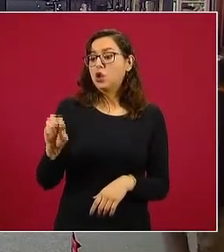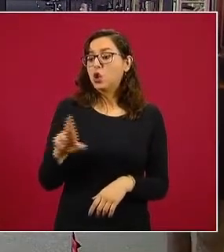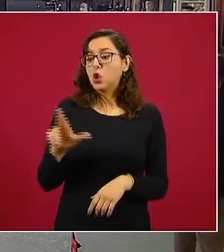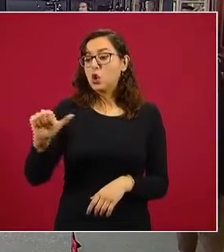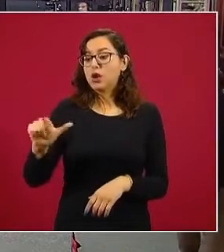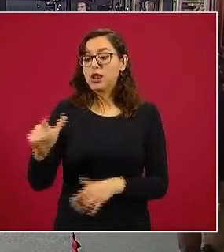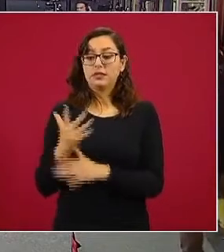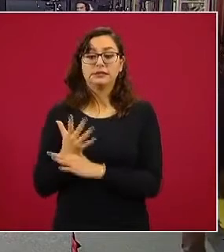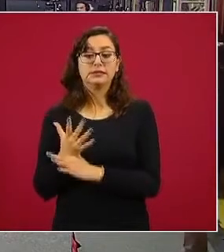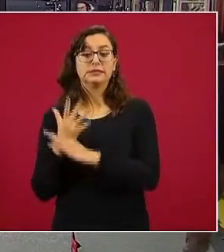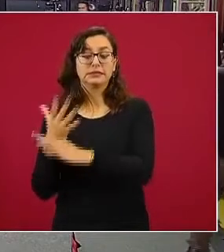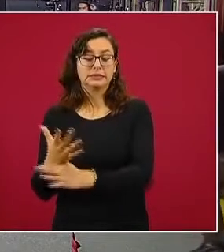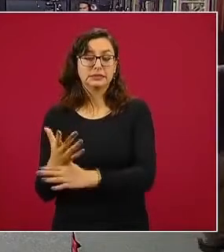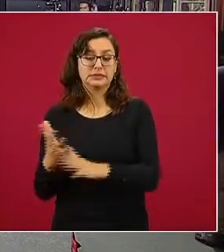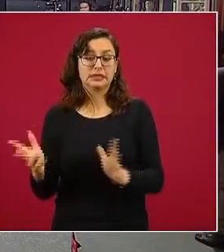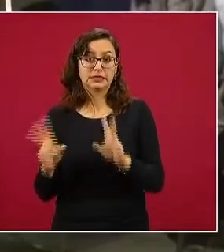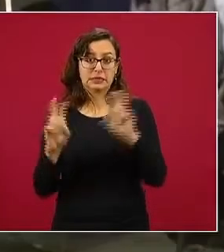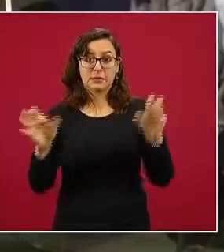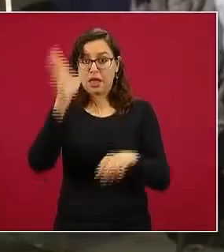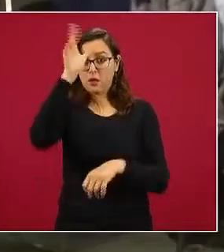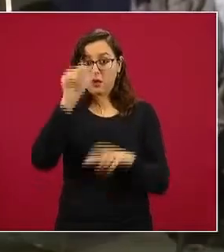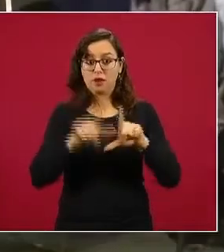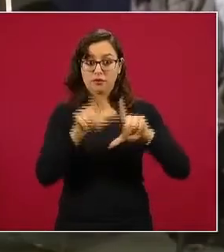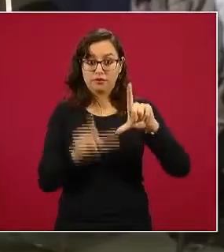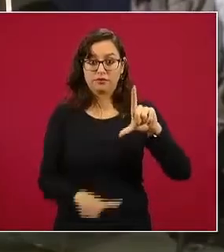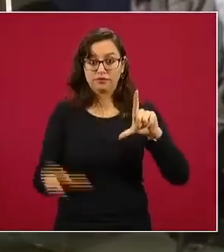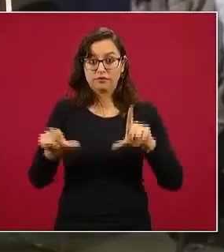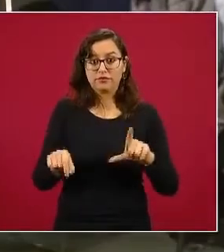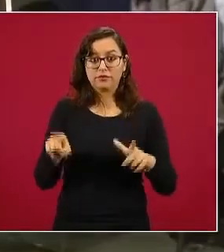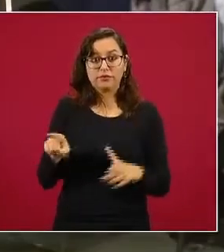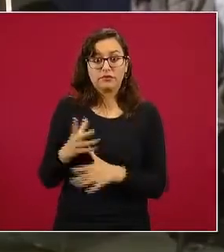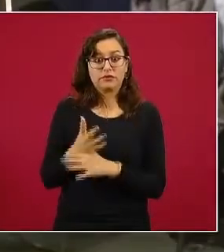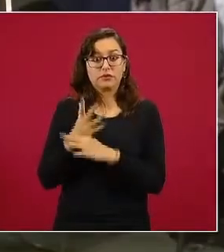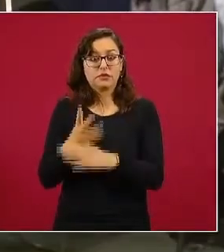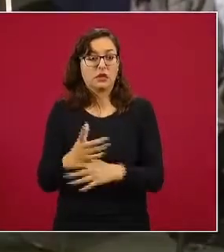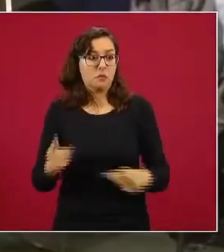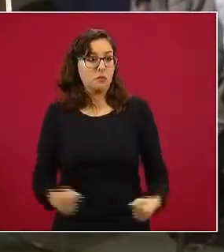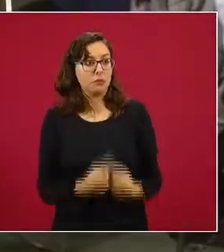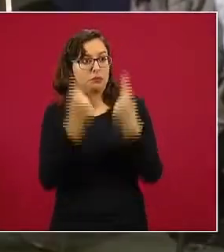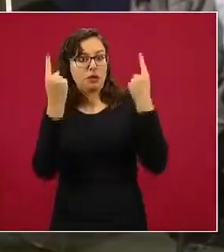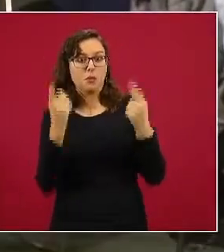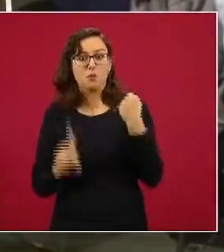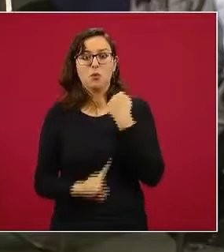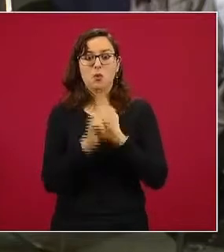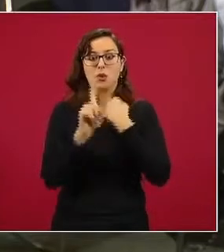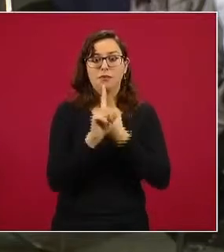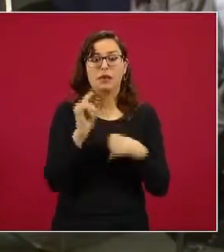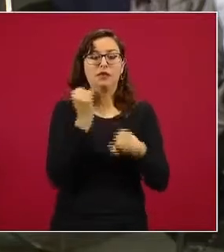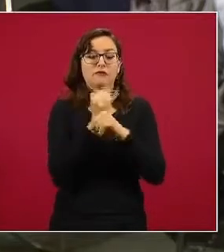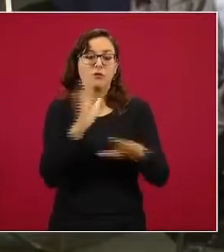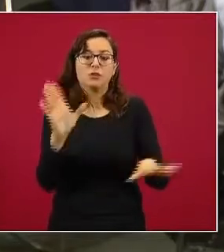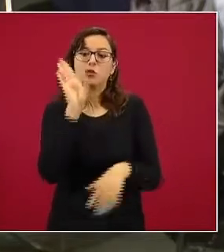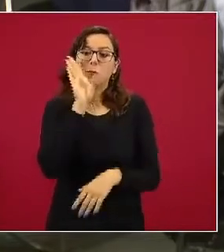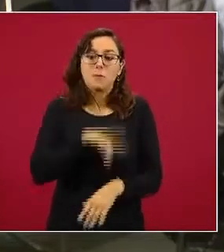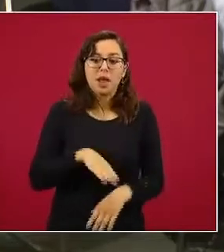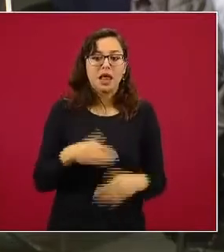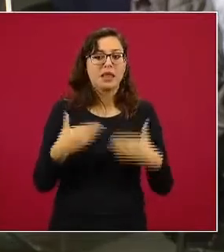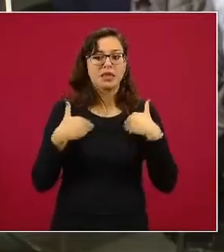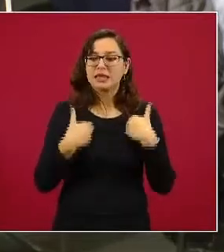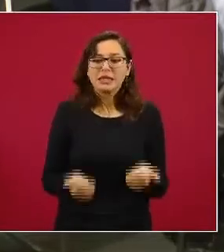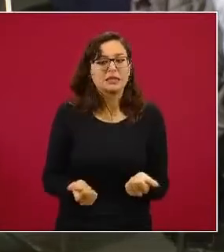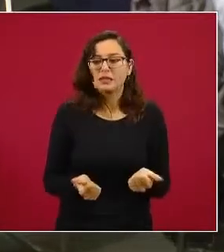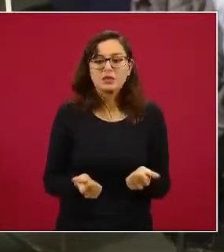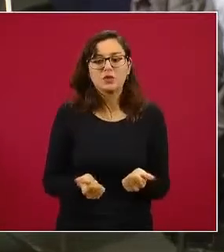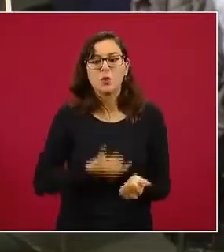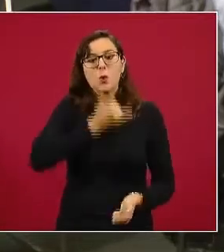toda esta situación se dio a raíz de una mala interpretación, de un malentendido, una información mal dada a usted en torno a una